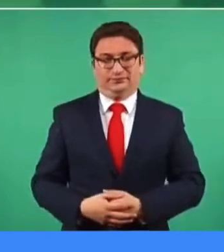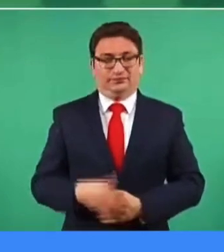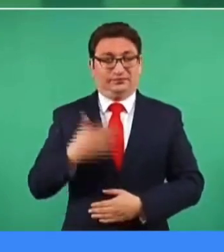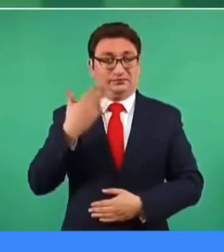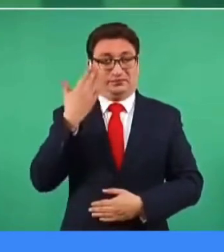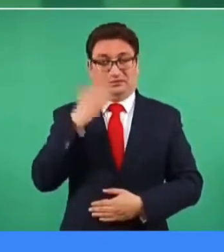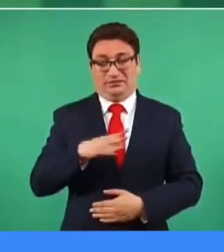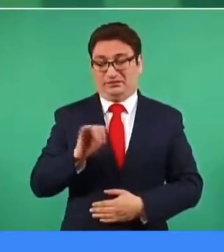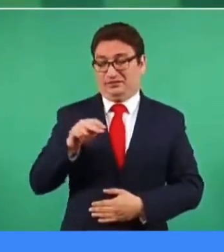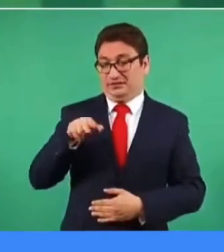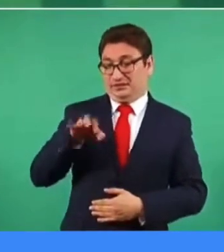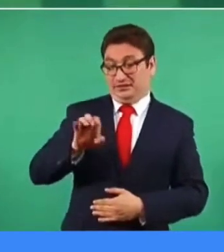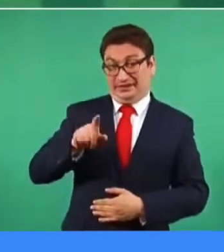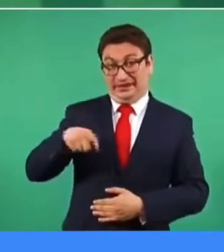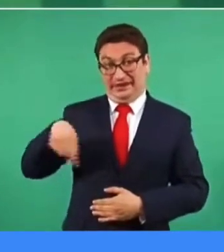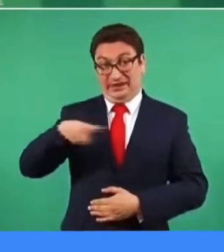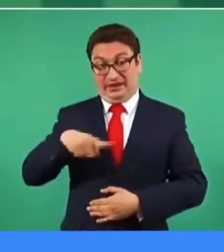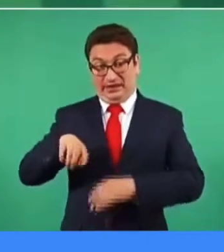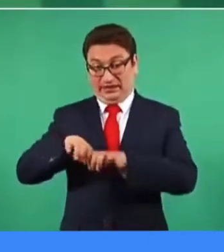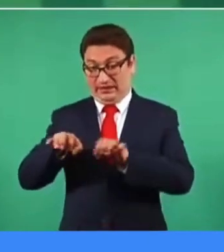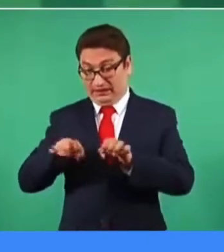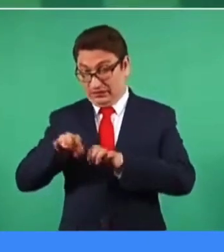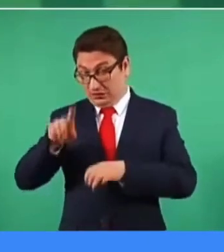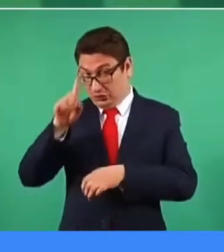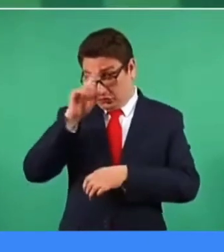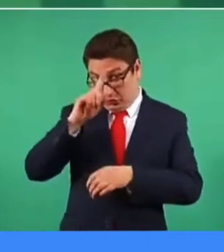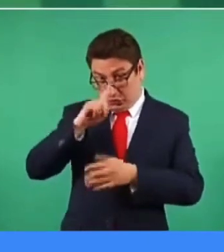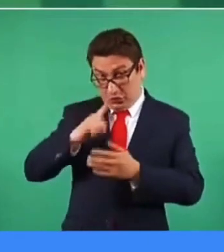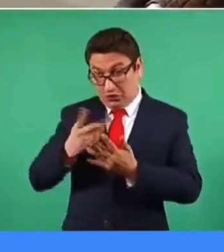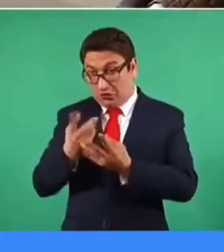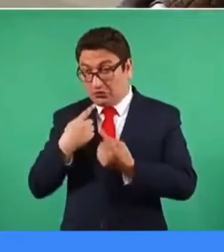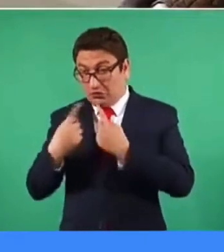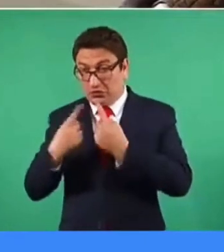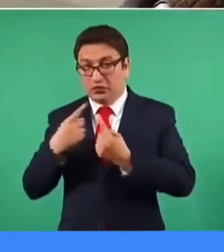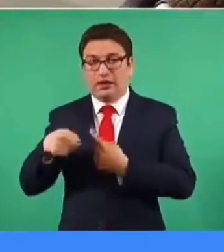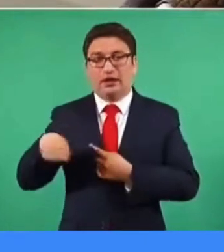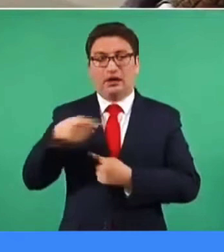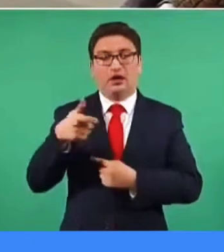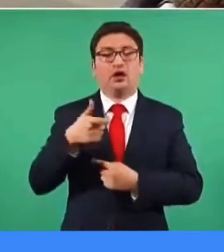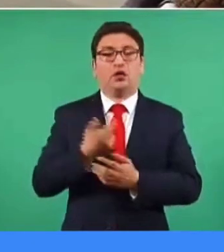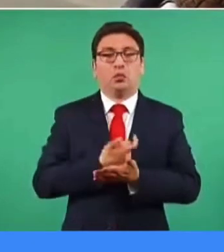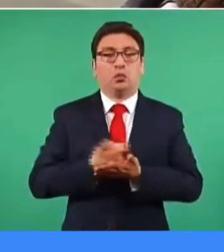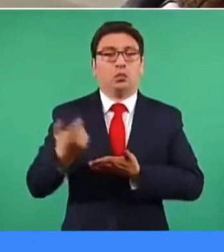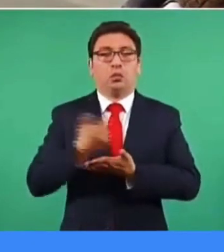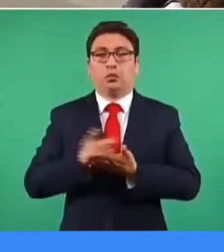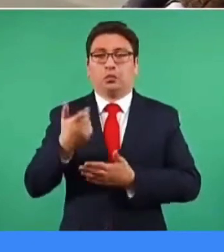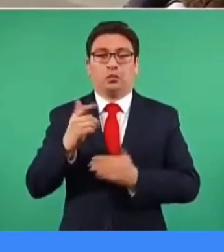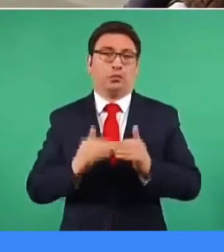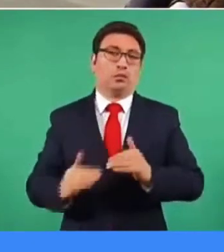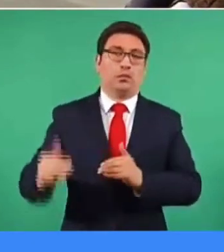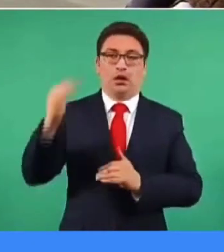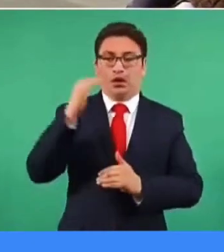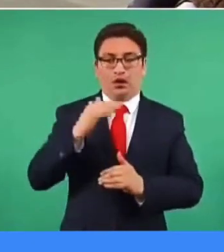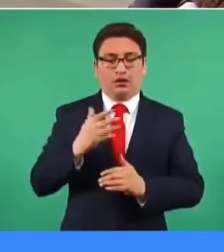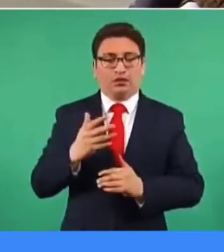consejeros del INE ganan más que el presidente, pues no hay dinero para